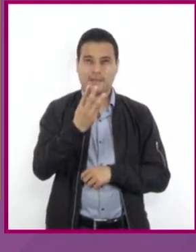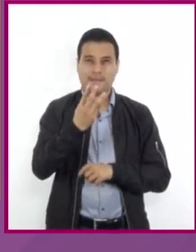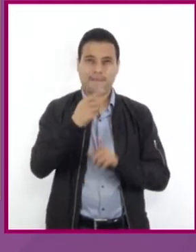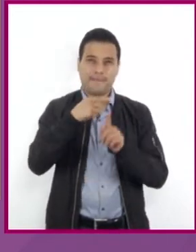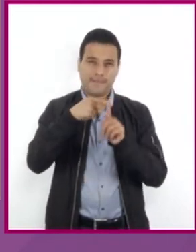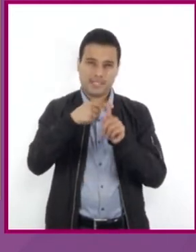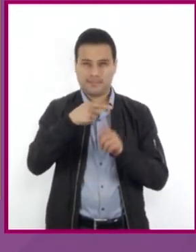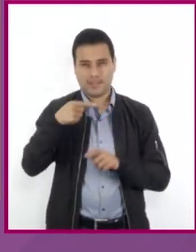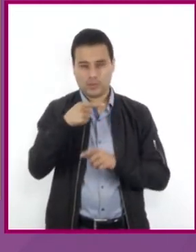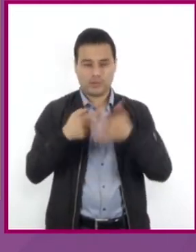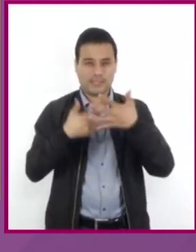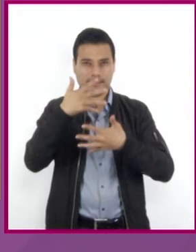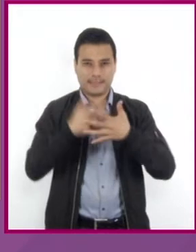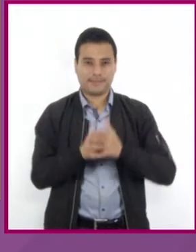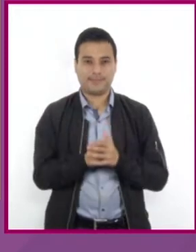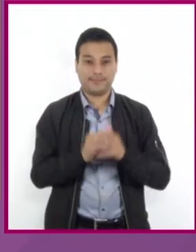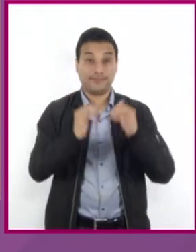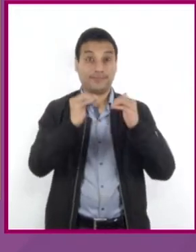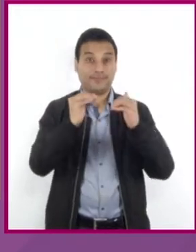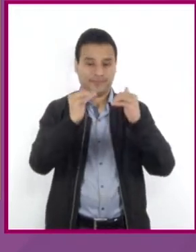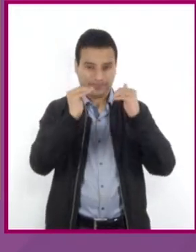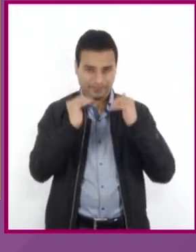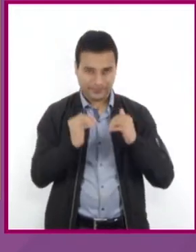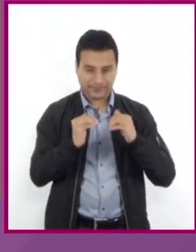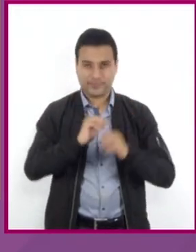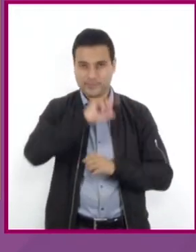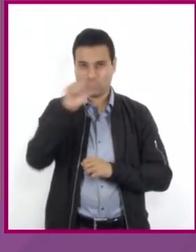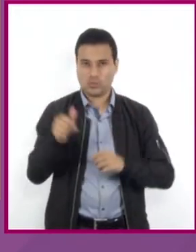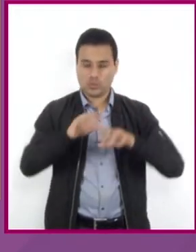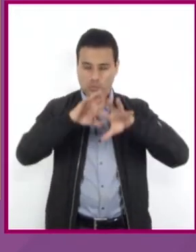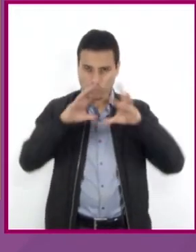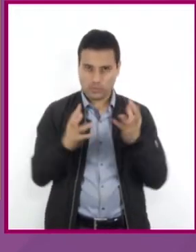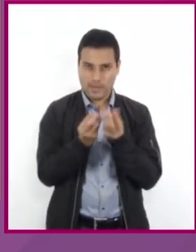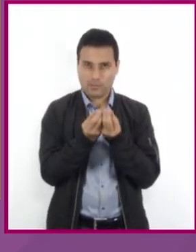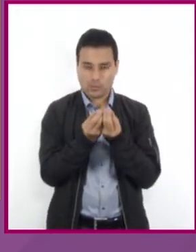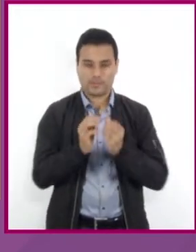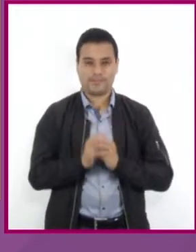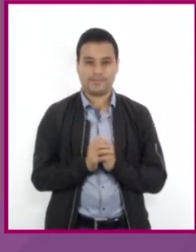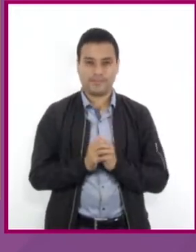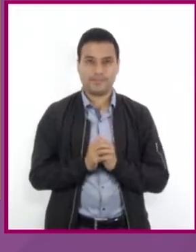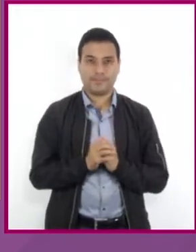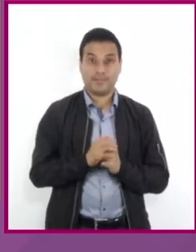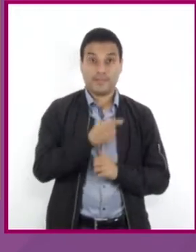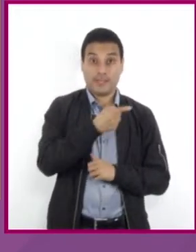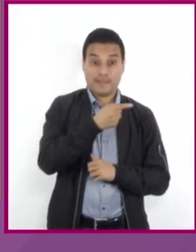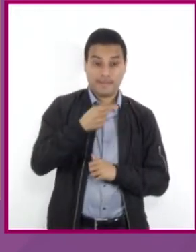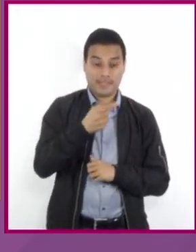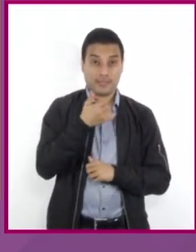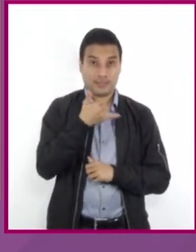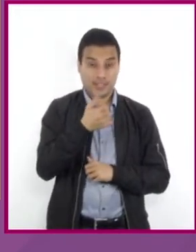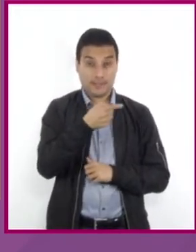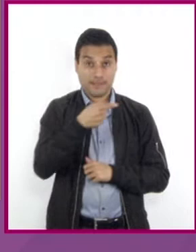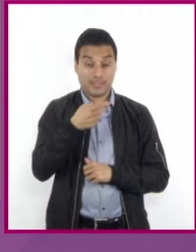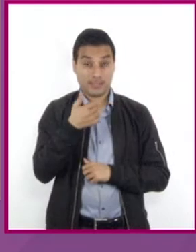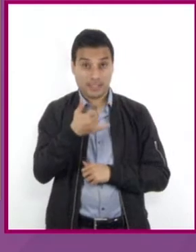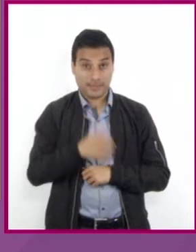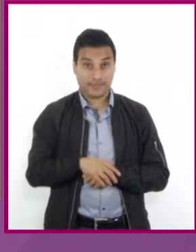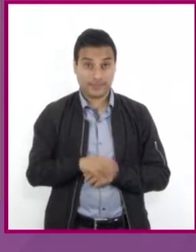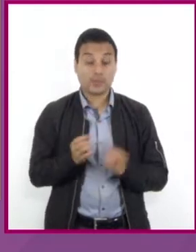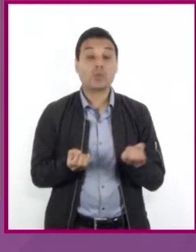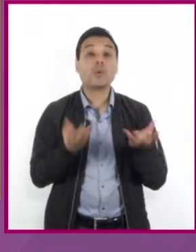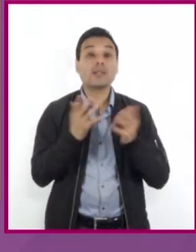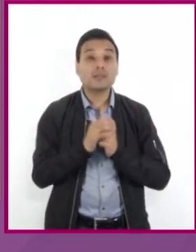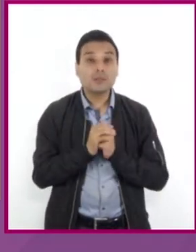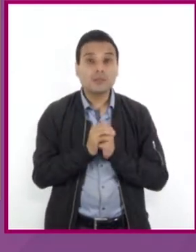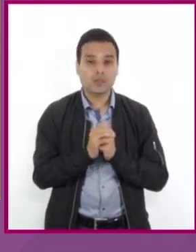los términos semejantes del miembro izquierdo de la igualdad Y negativo más Y negativo, que es igual